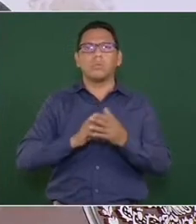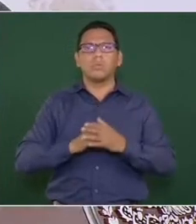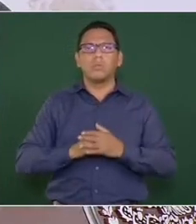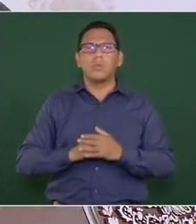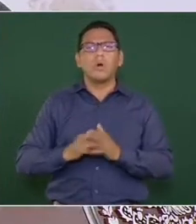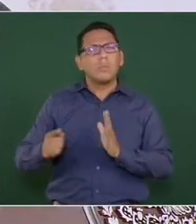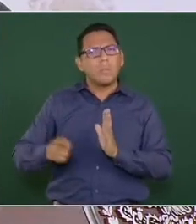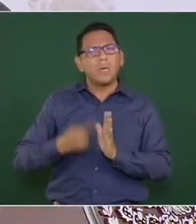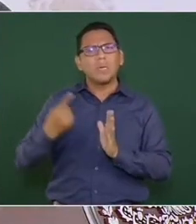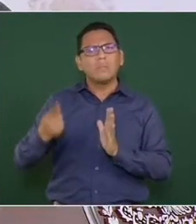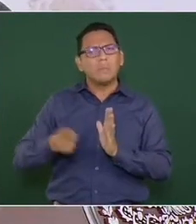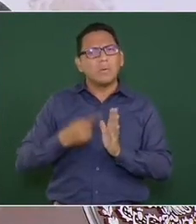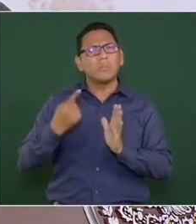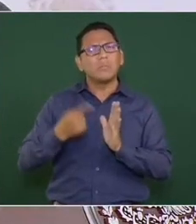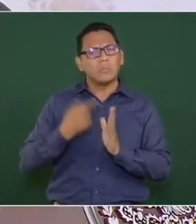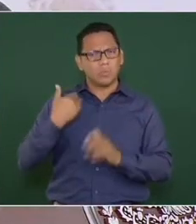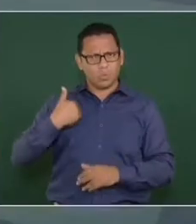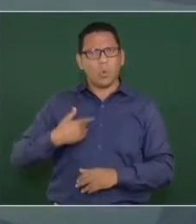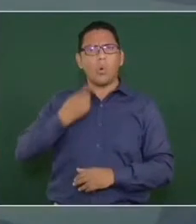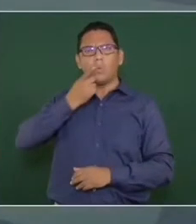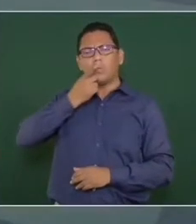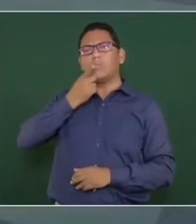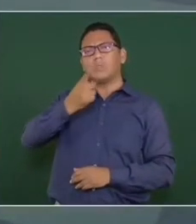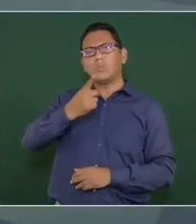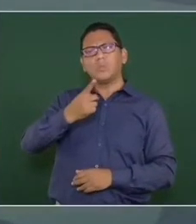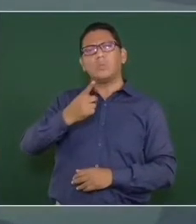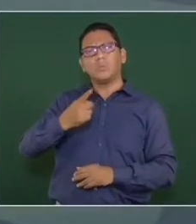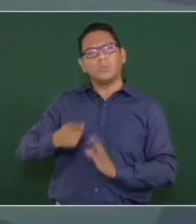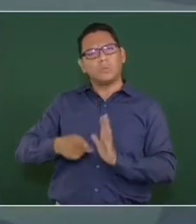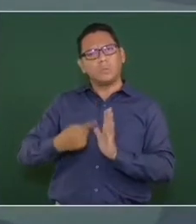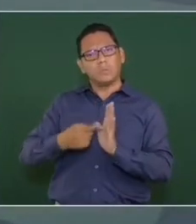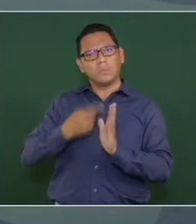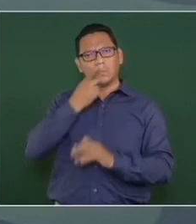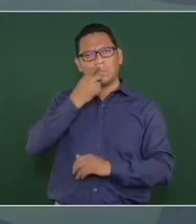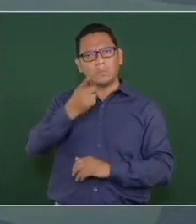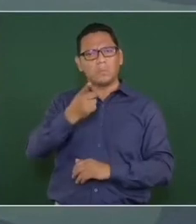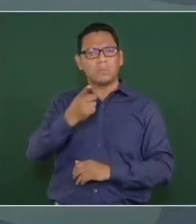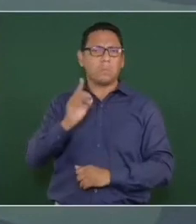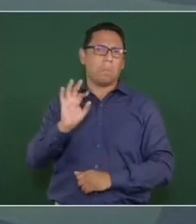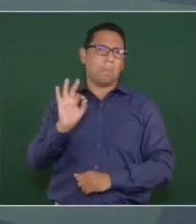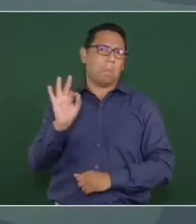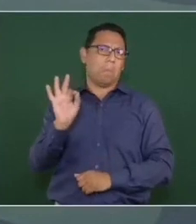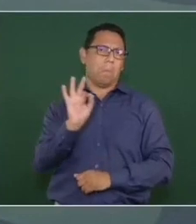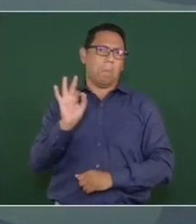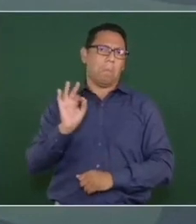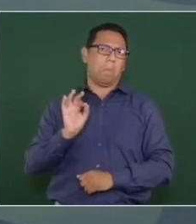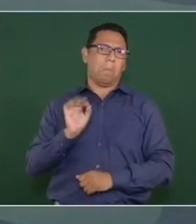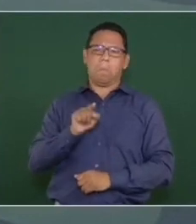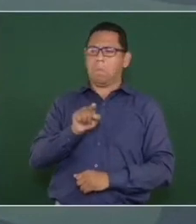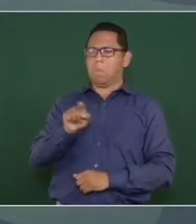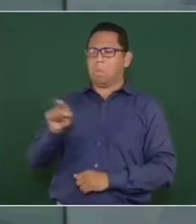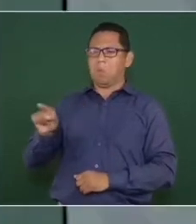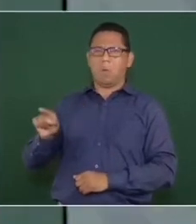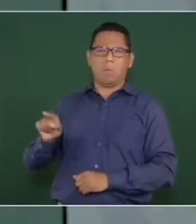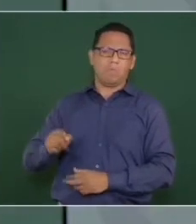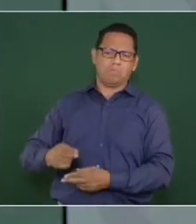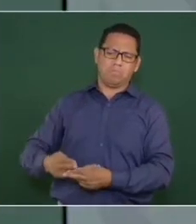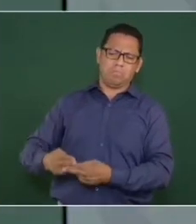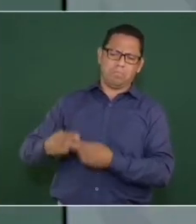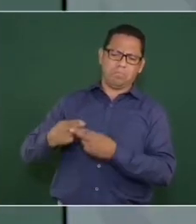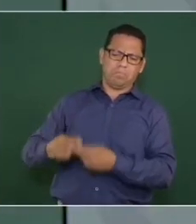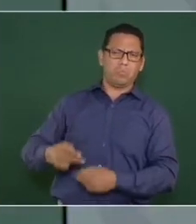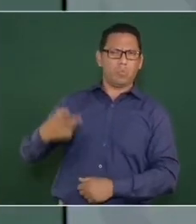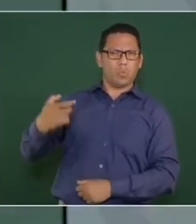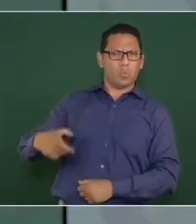Siempre lo he dicho, puede haber gente con muchísimo